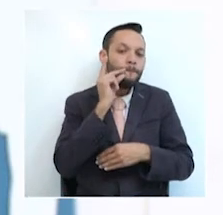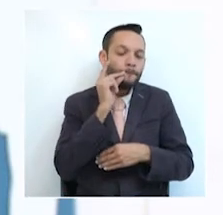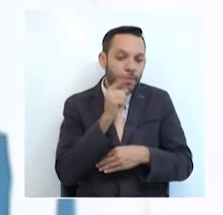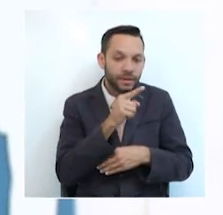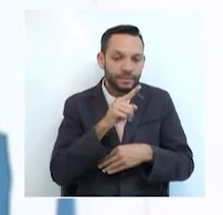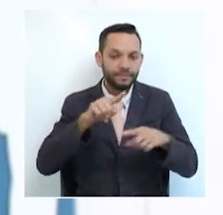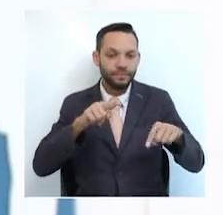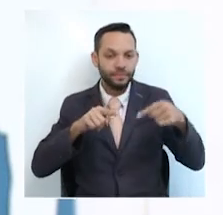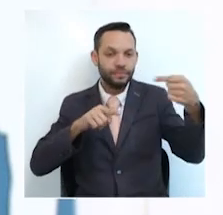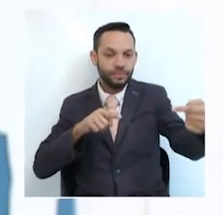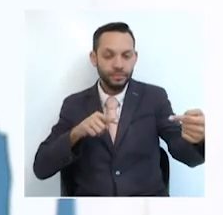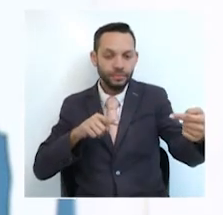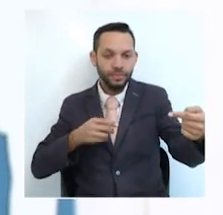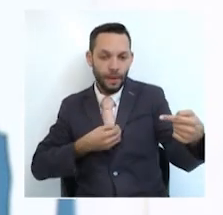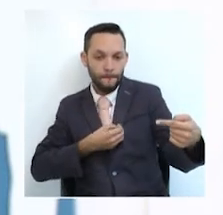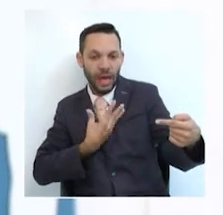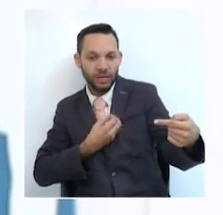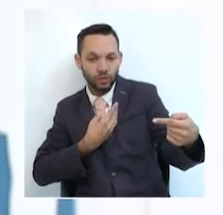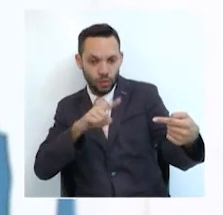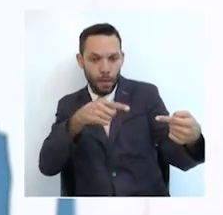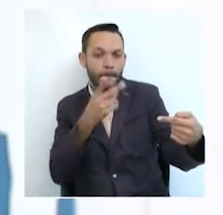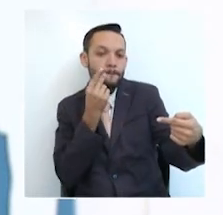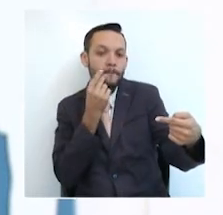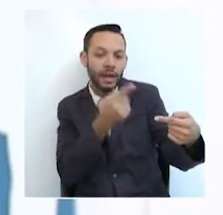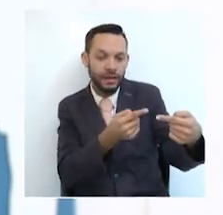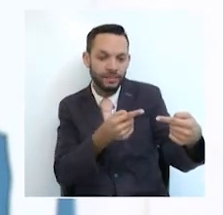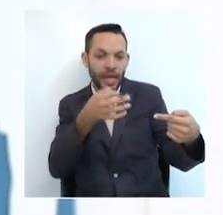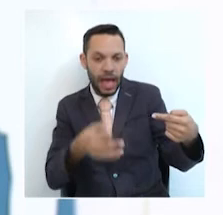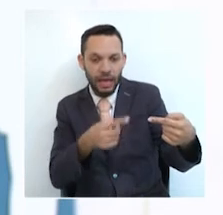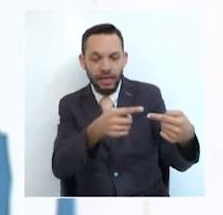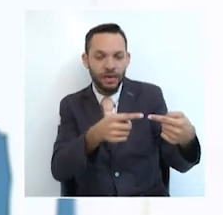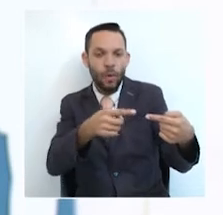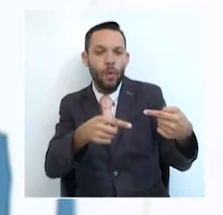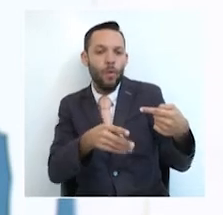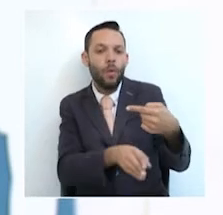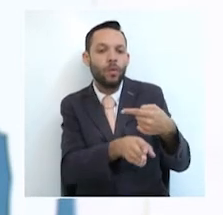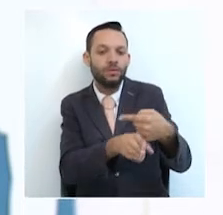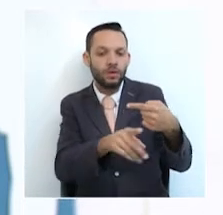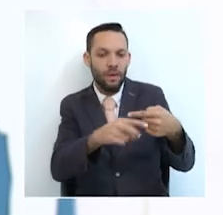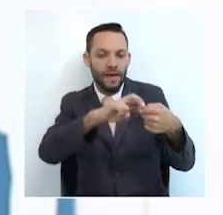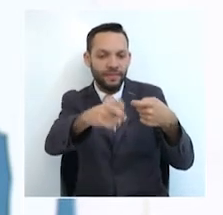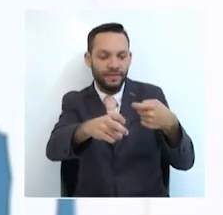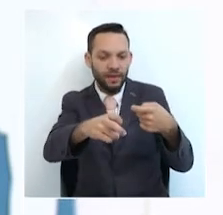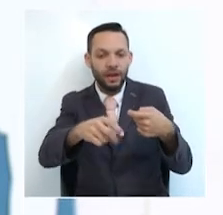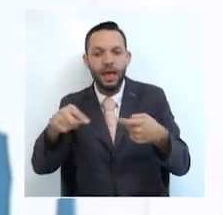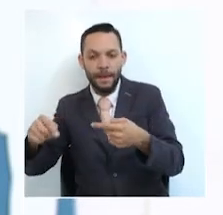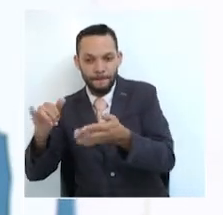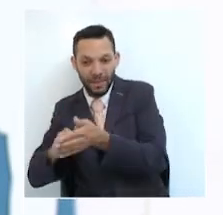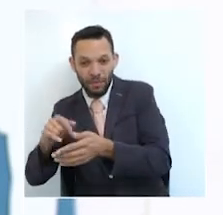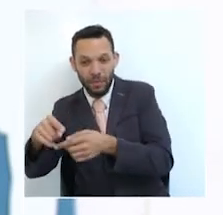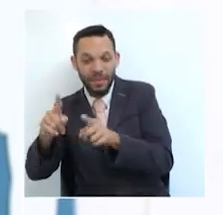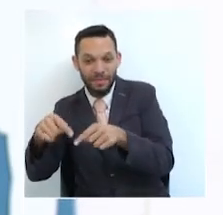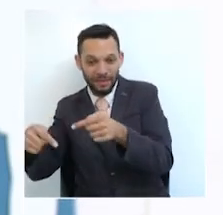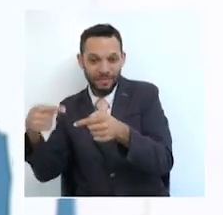clasificó y tendrá como rival a Pasto. De esa llave saldrá entonces uno de los semifinalistas, de la otra entre Once Caldas y ya los rivales que les hemos